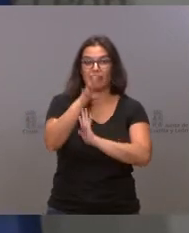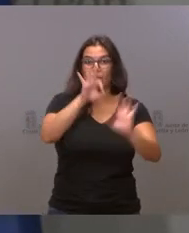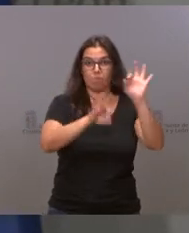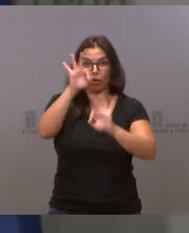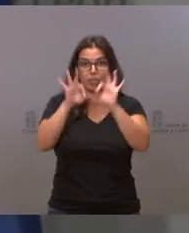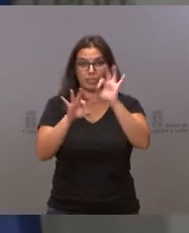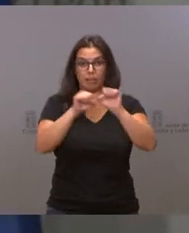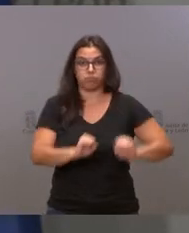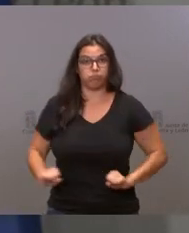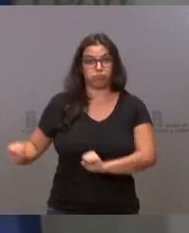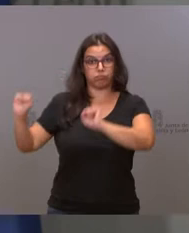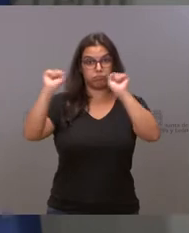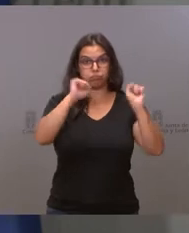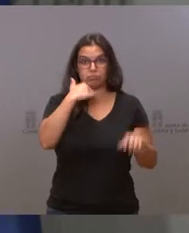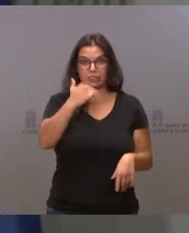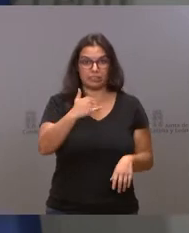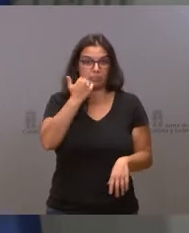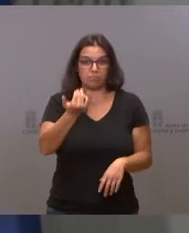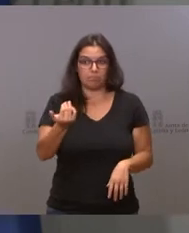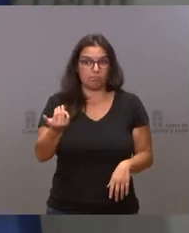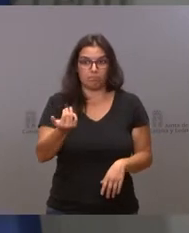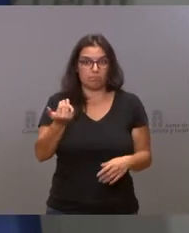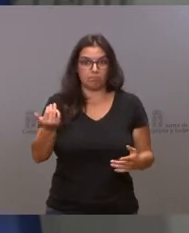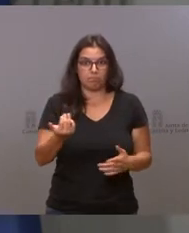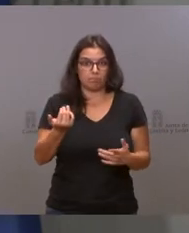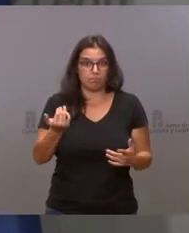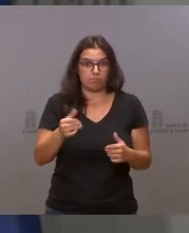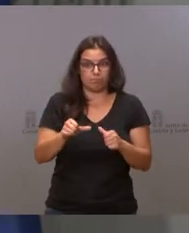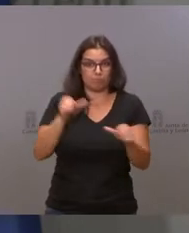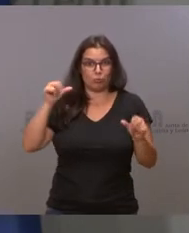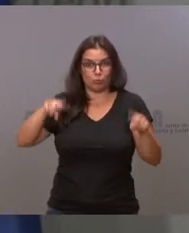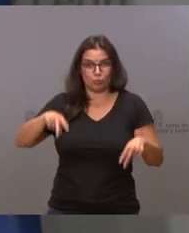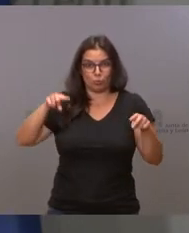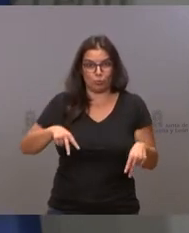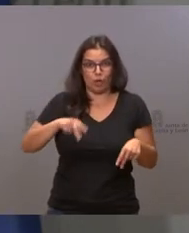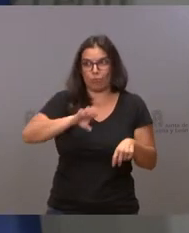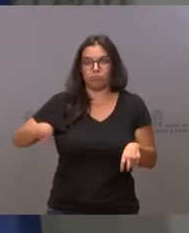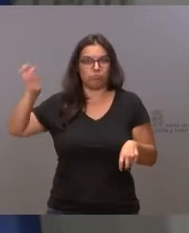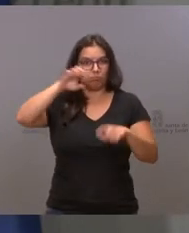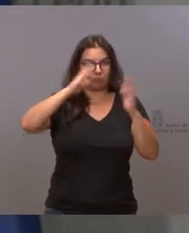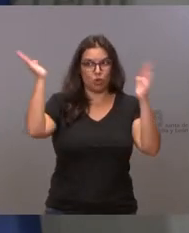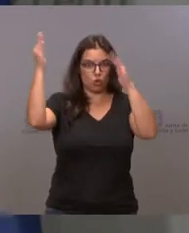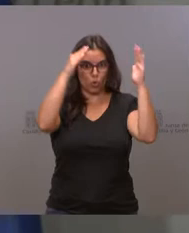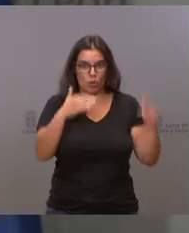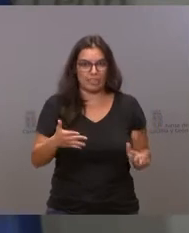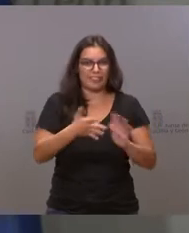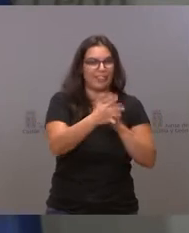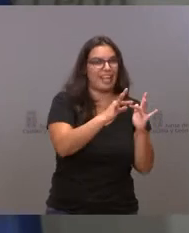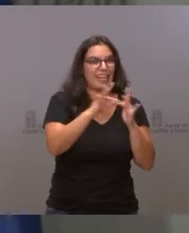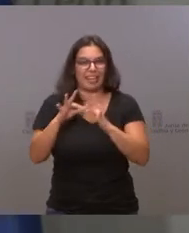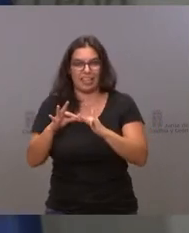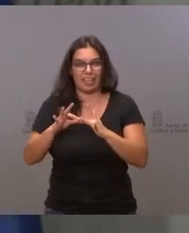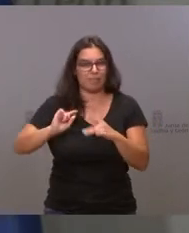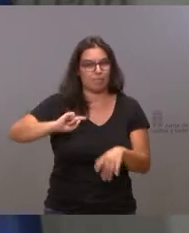inmunización prácticamente desconocidas. Lideran los porcentajes de